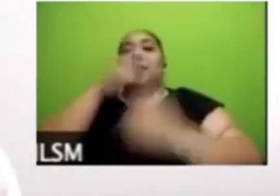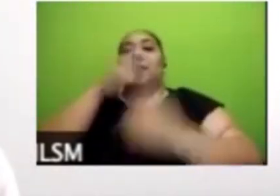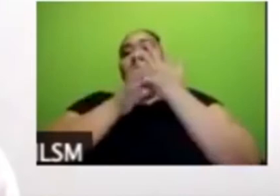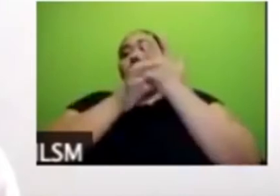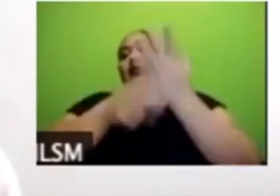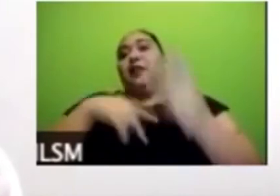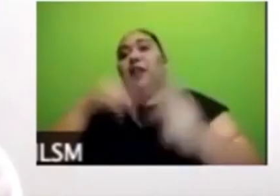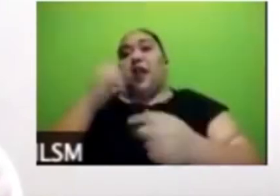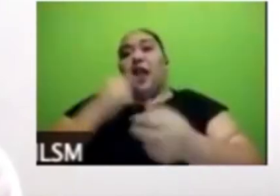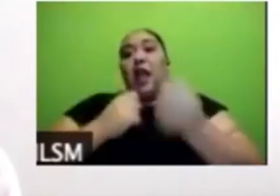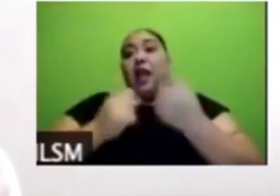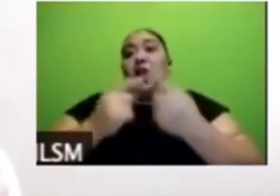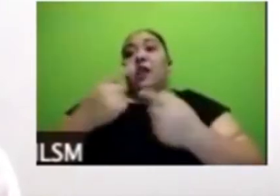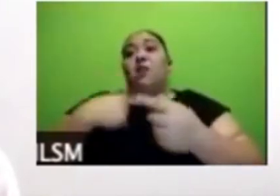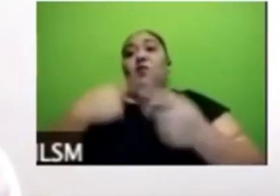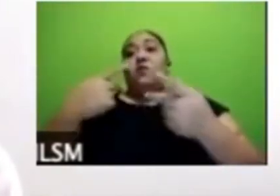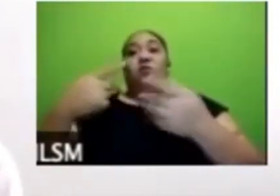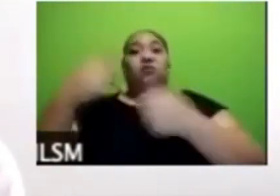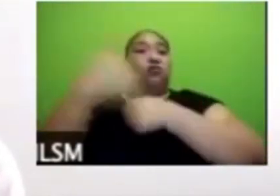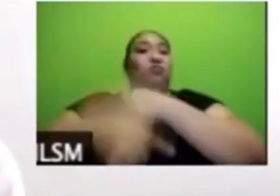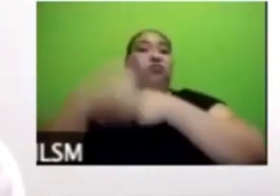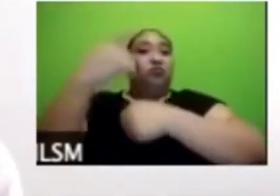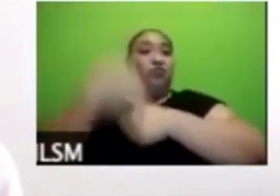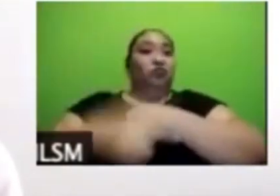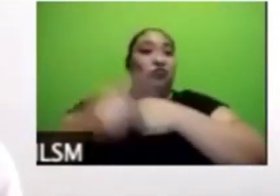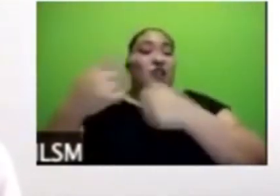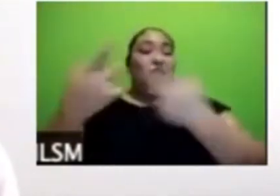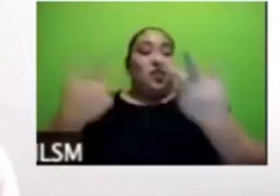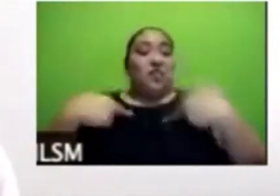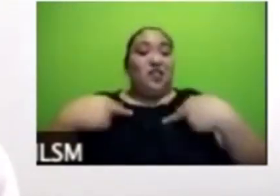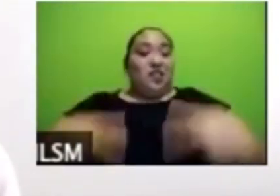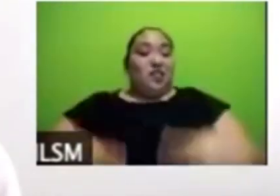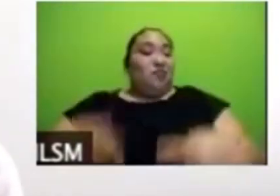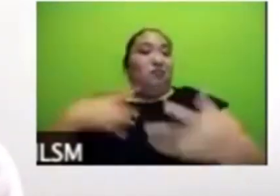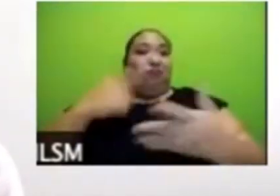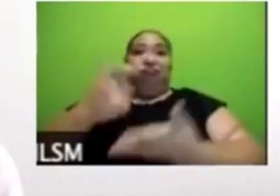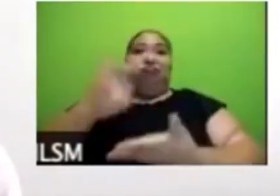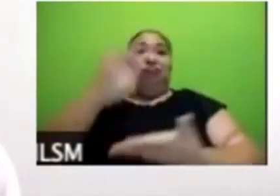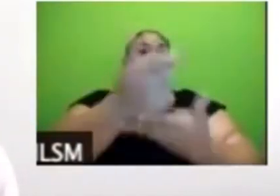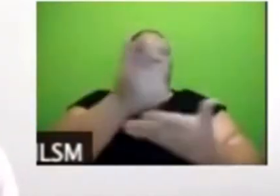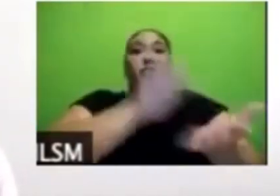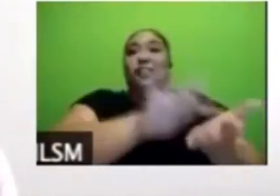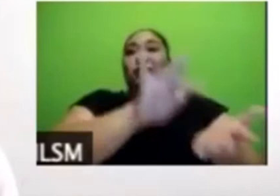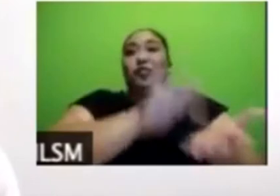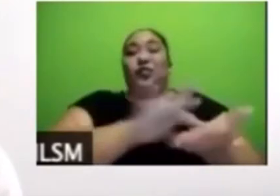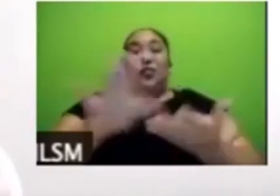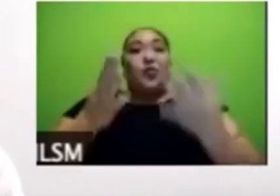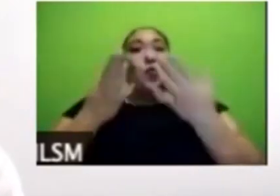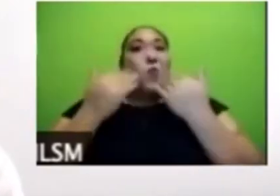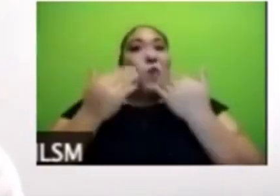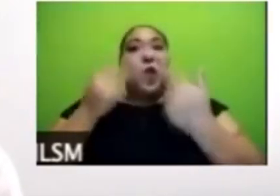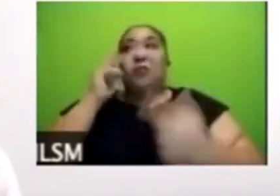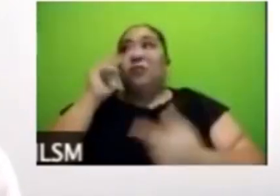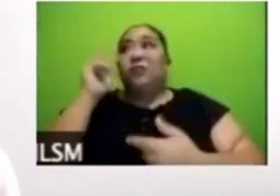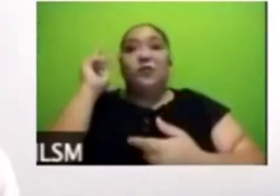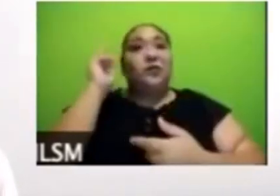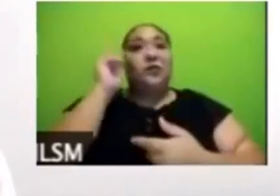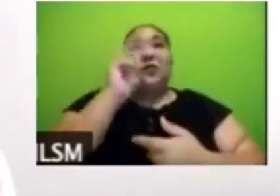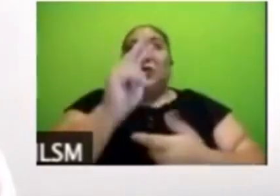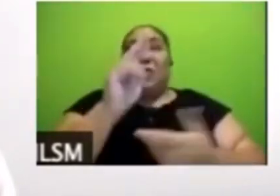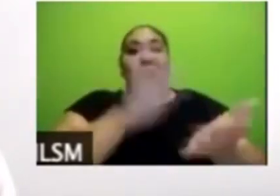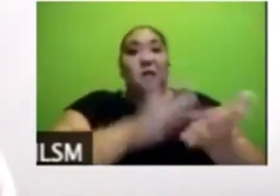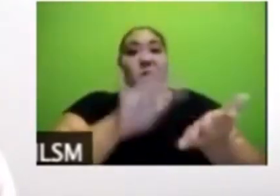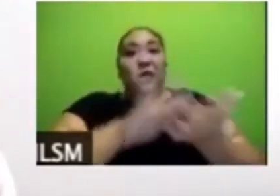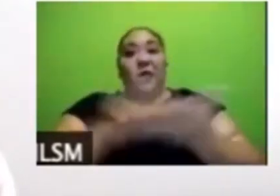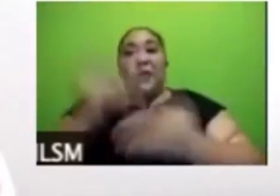despidos reducción de suerte la mayoría no ve apoyos necesarios del gobierno ni para los empresarios ni para los